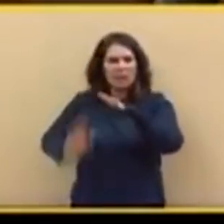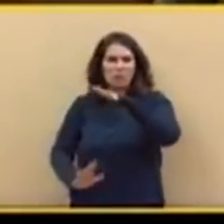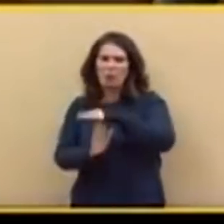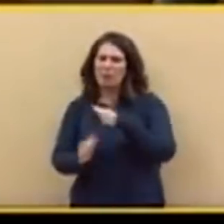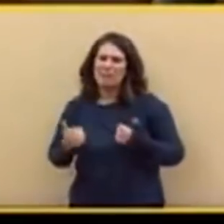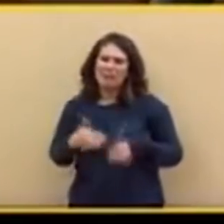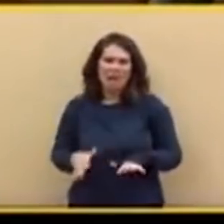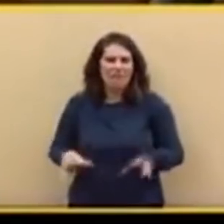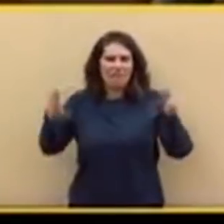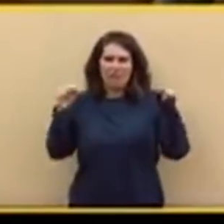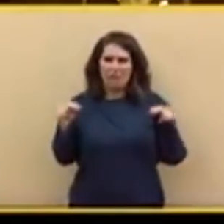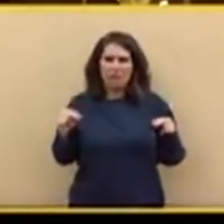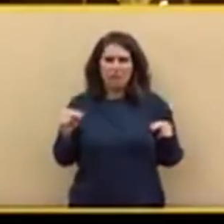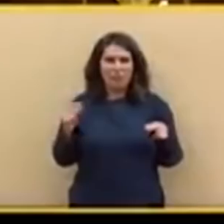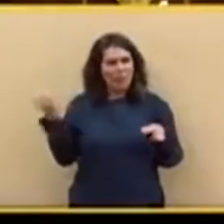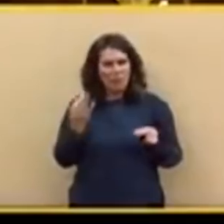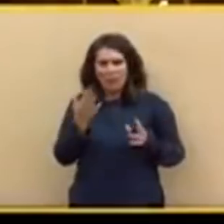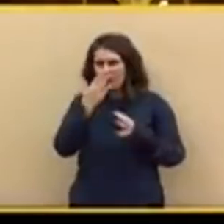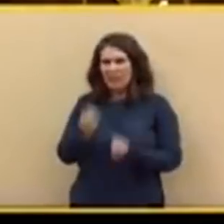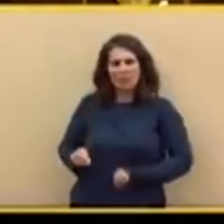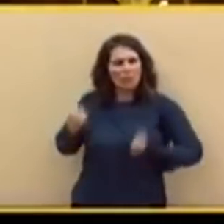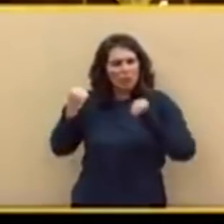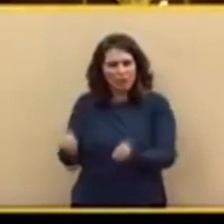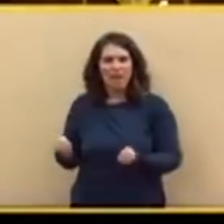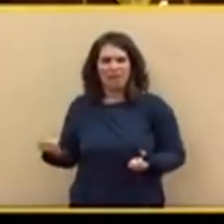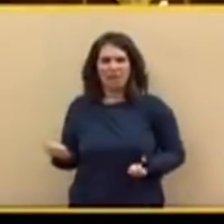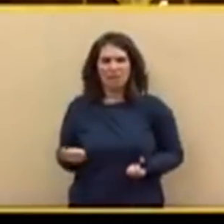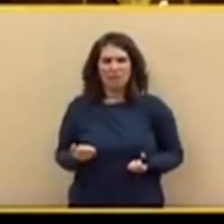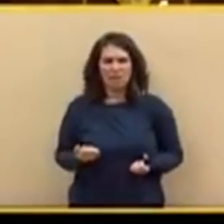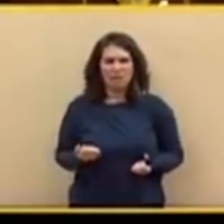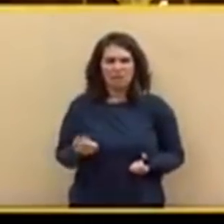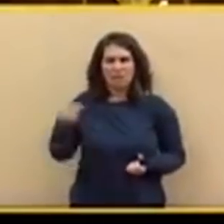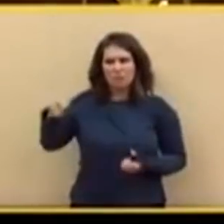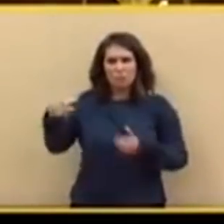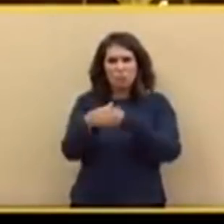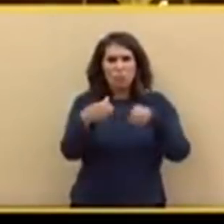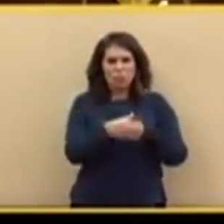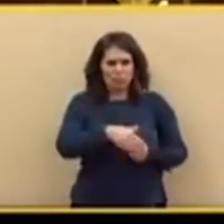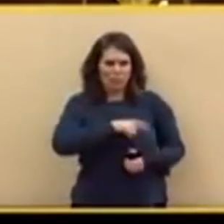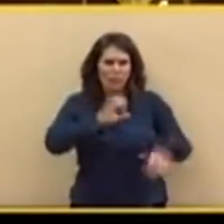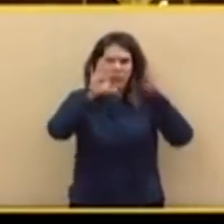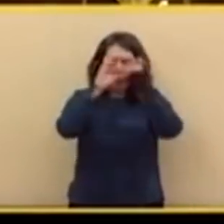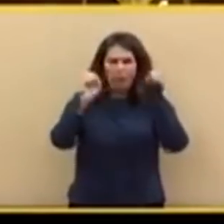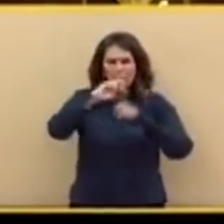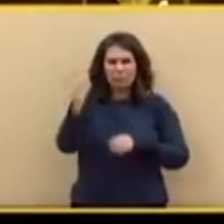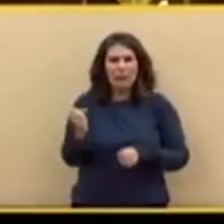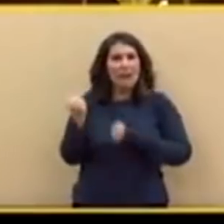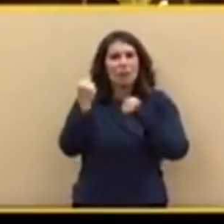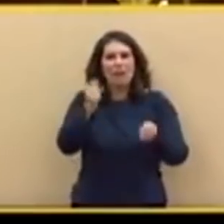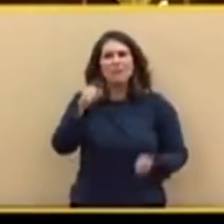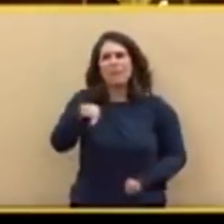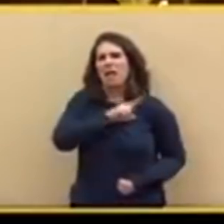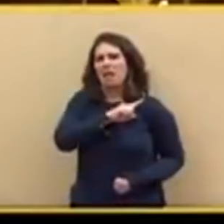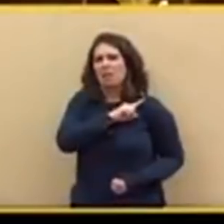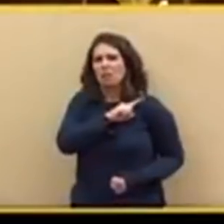señorías. Hay que reforzar a las fuerzas y cuerpos de seguridad del Estado y también a nuestros ejércitos y dotarlos de todas las